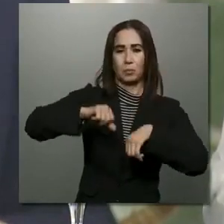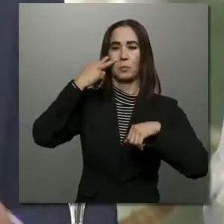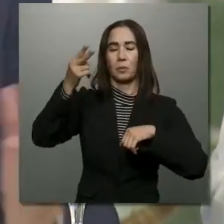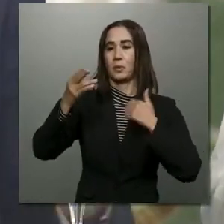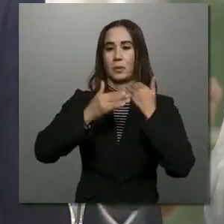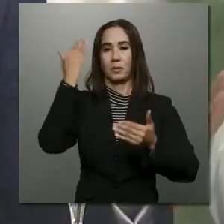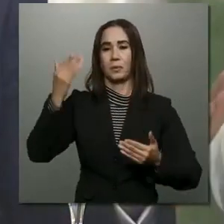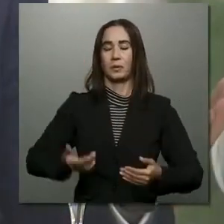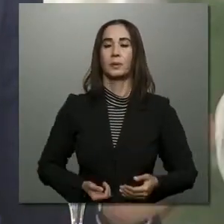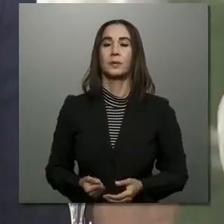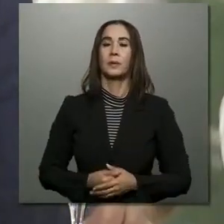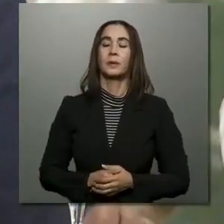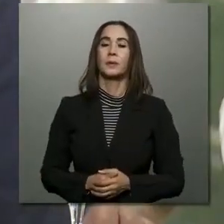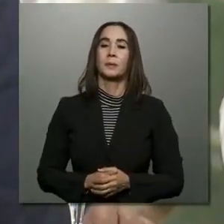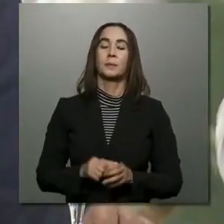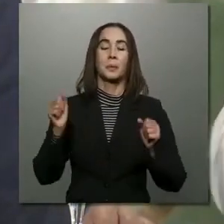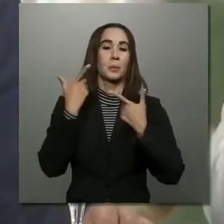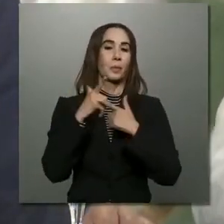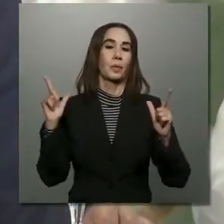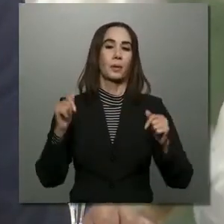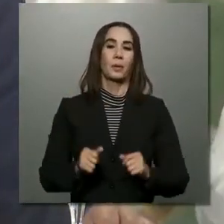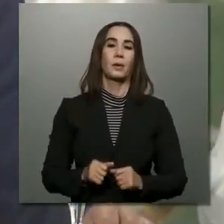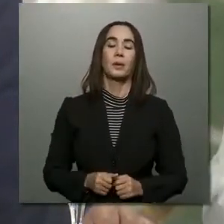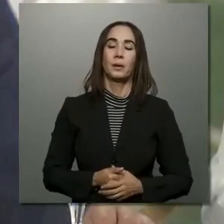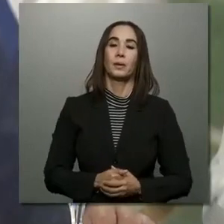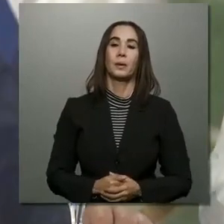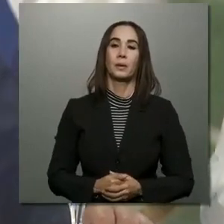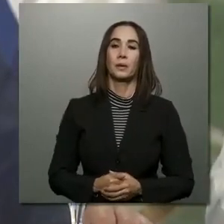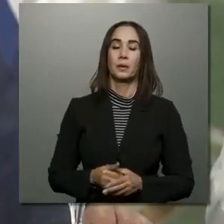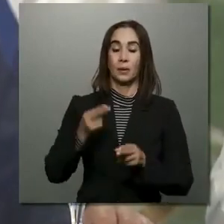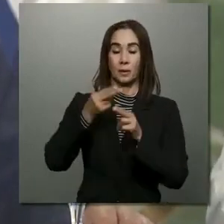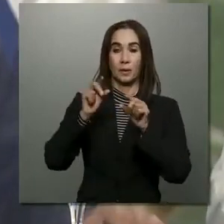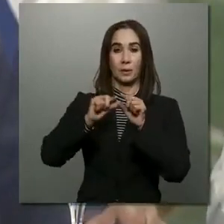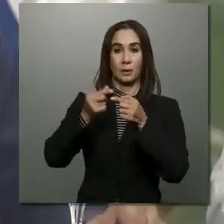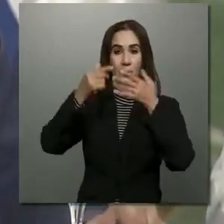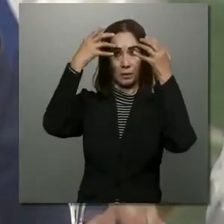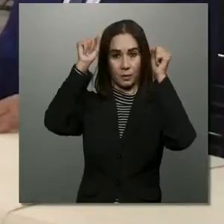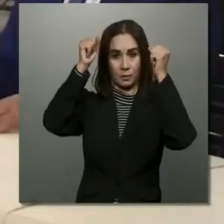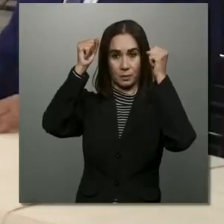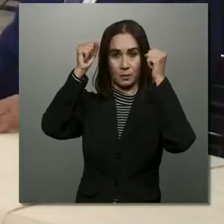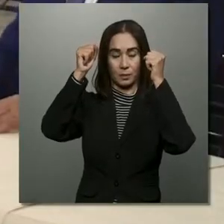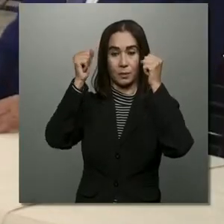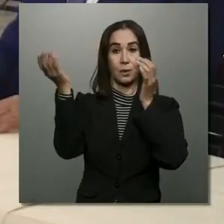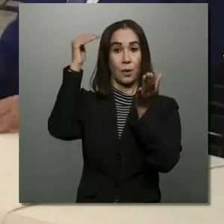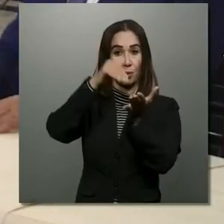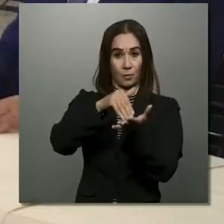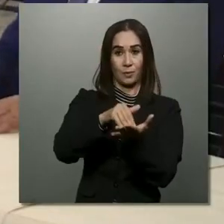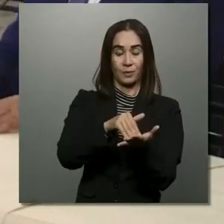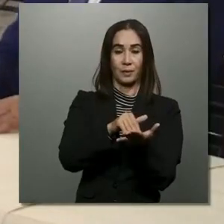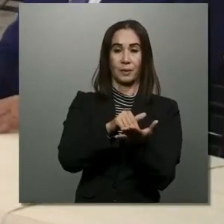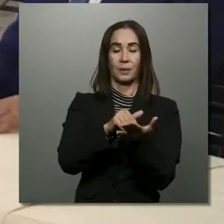estará en la libertad de hacerlo. En nombre del grupo de trabajo, presidente. una vez más,